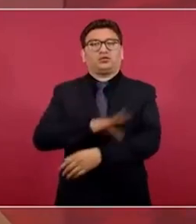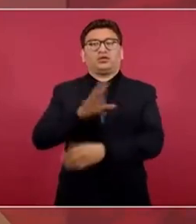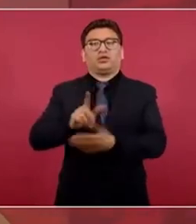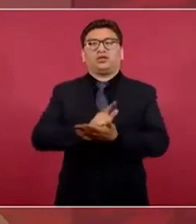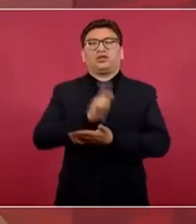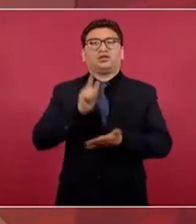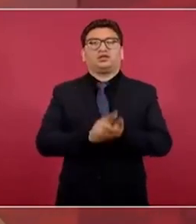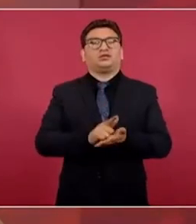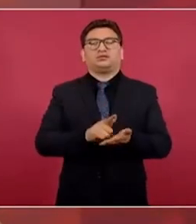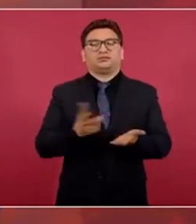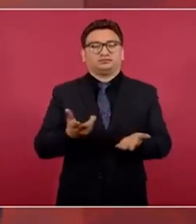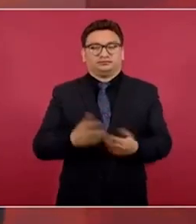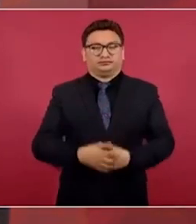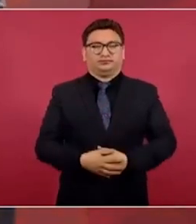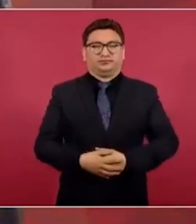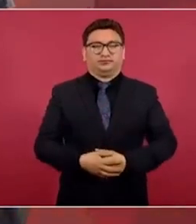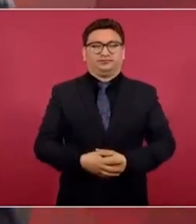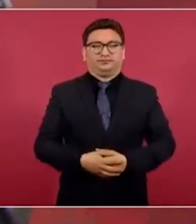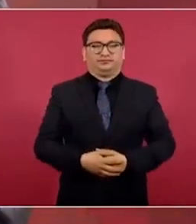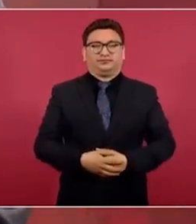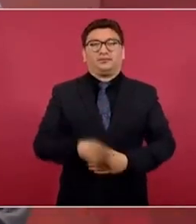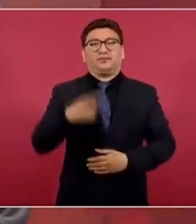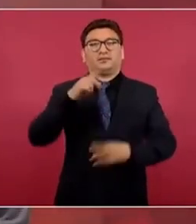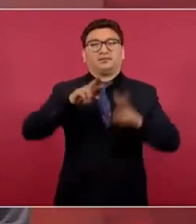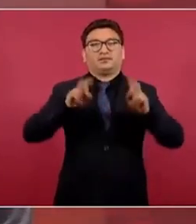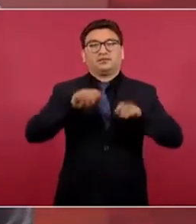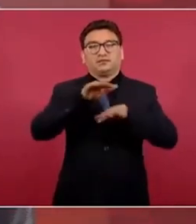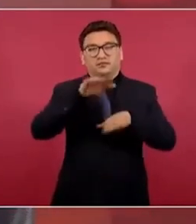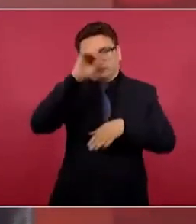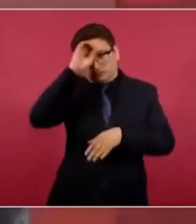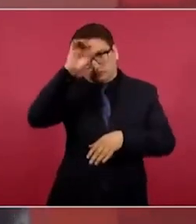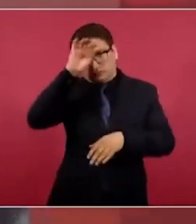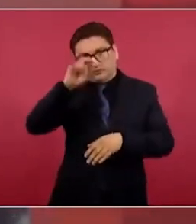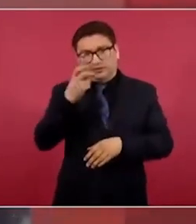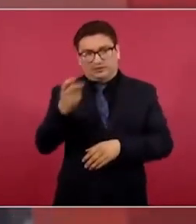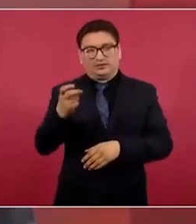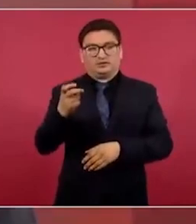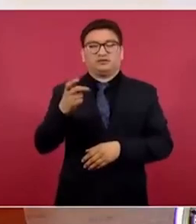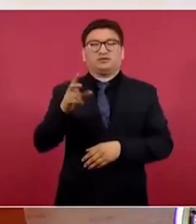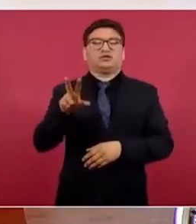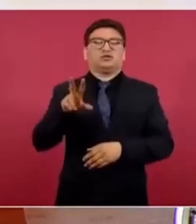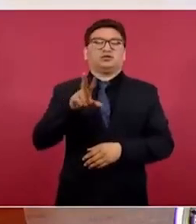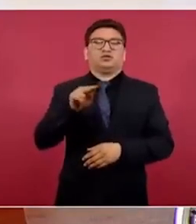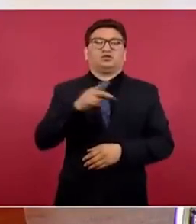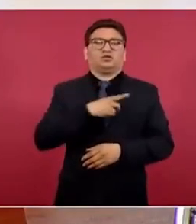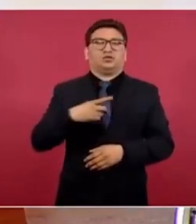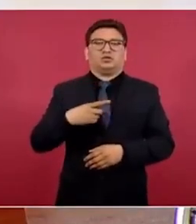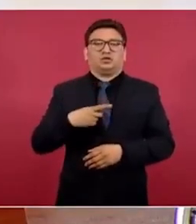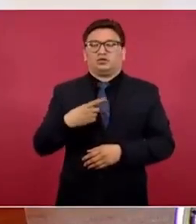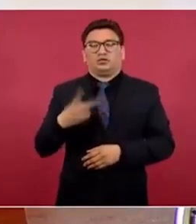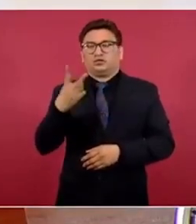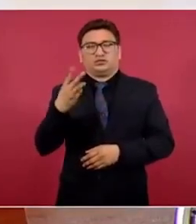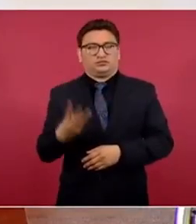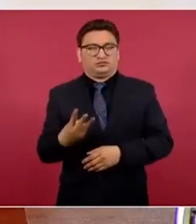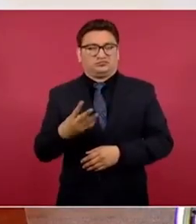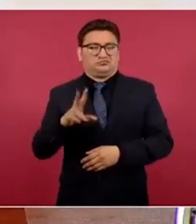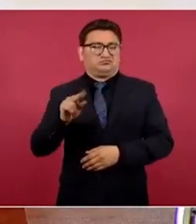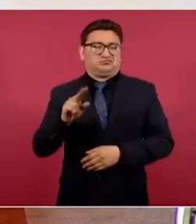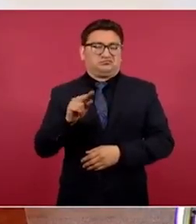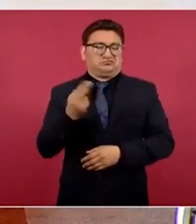minera, que no requiere dos terceras partes,